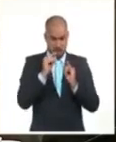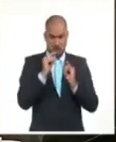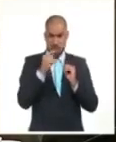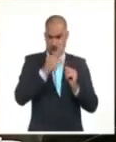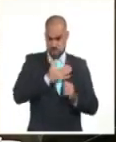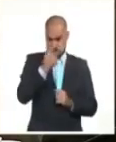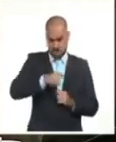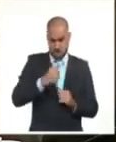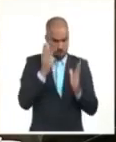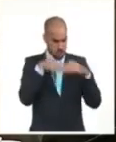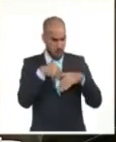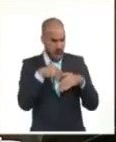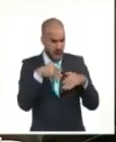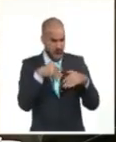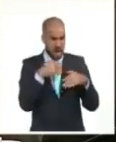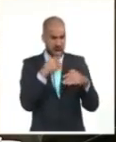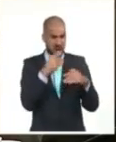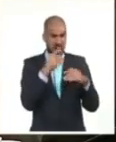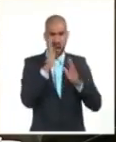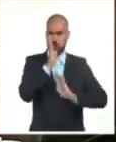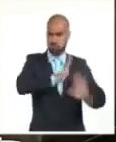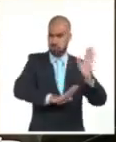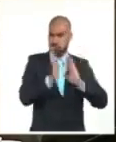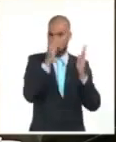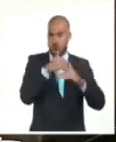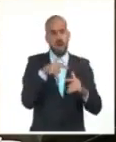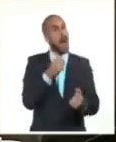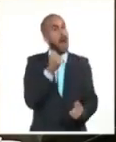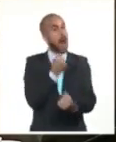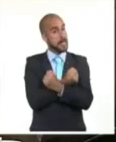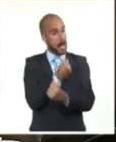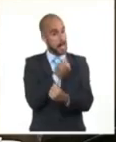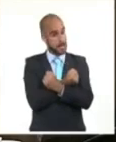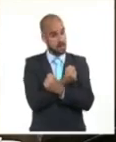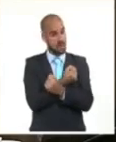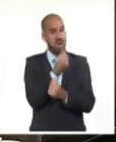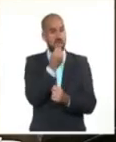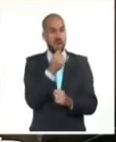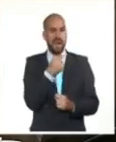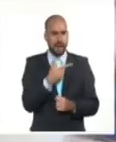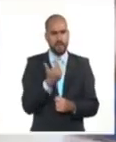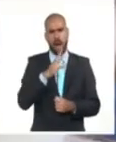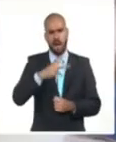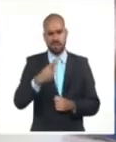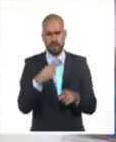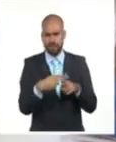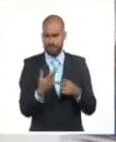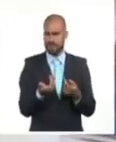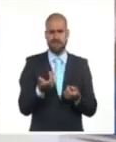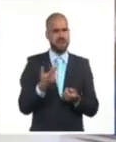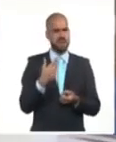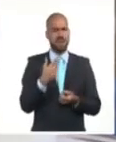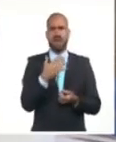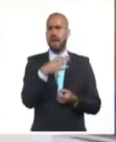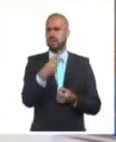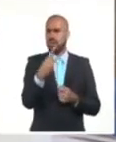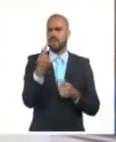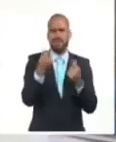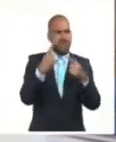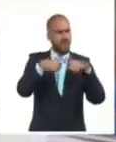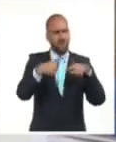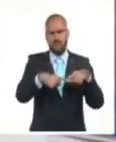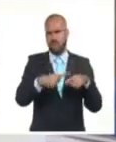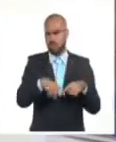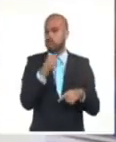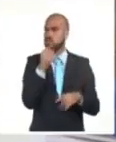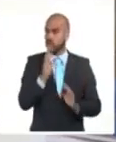representa riesgos, como la usurpación de la identidad, pérdidas económicas o posibilidades de